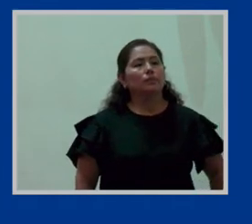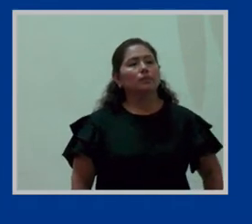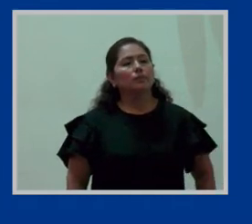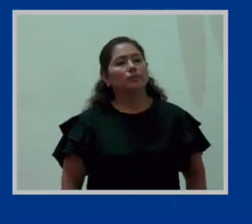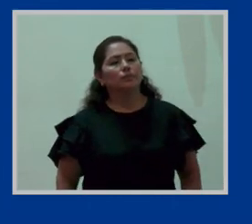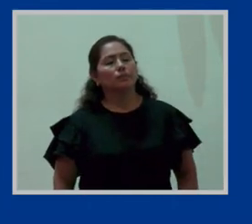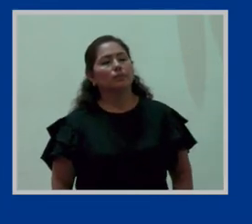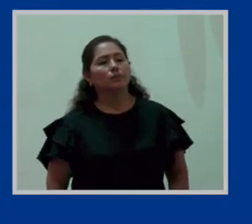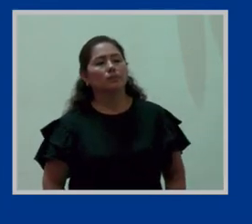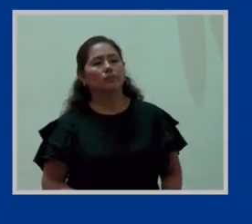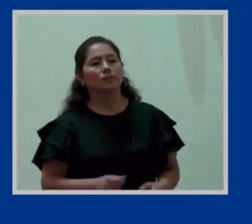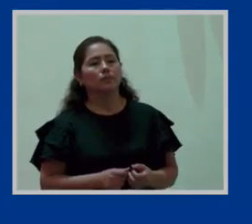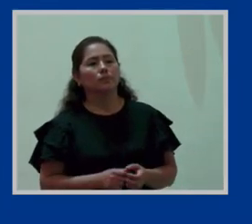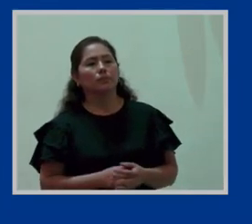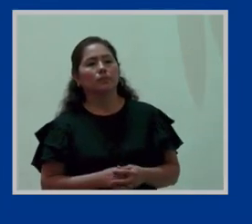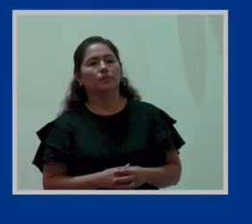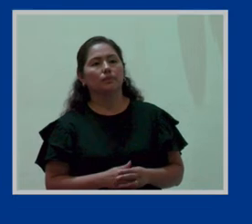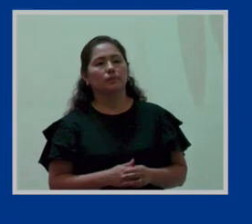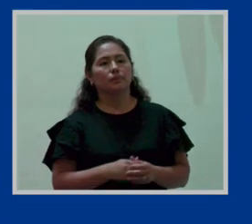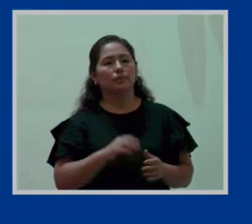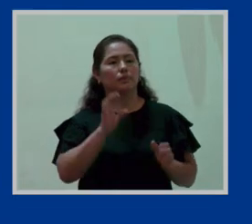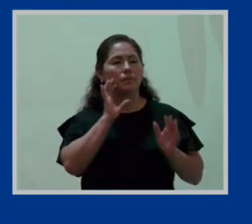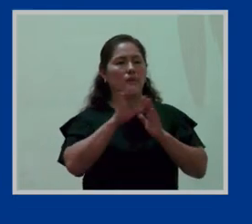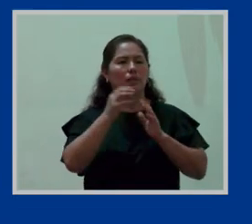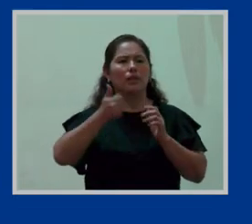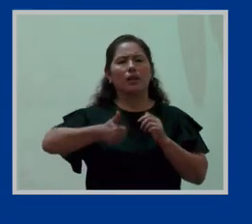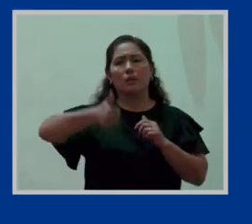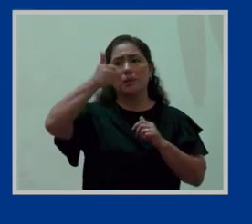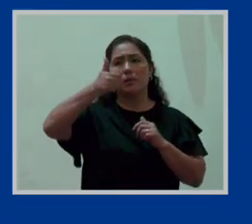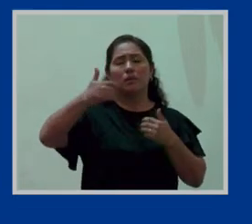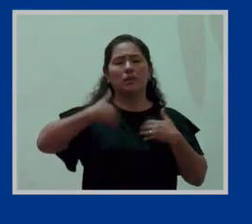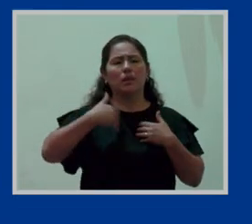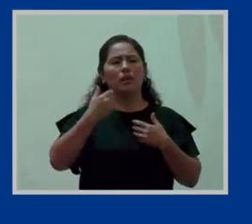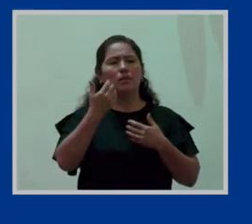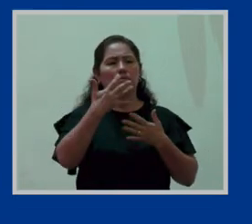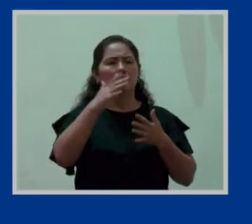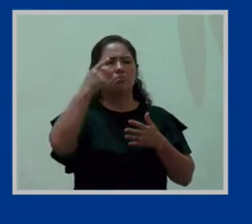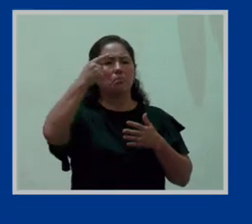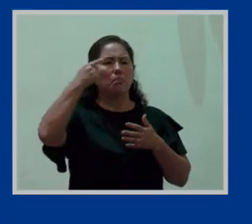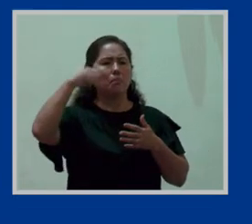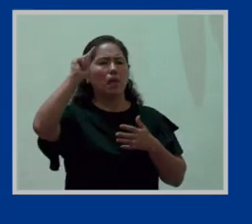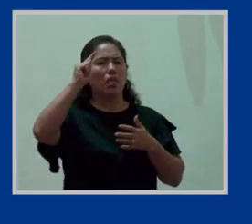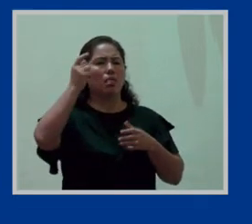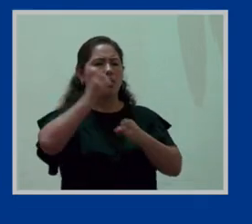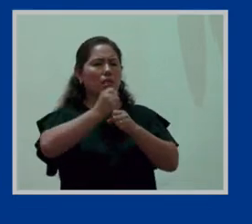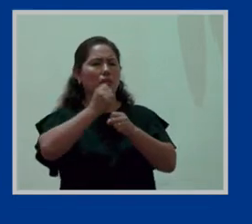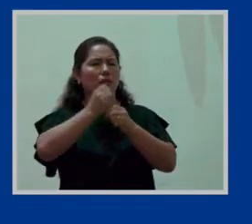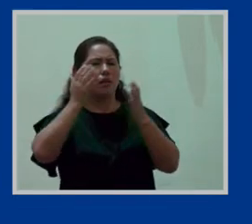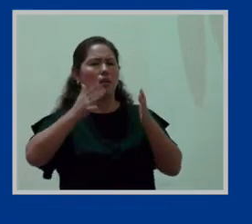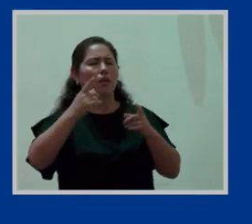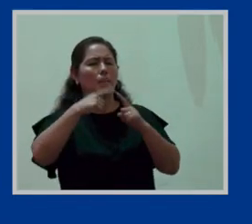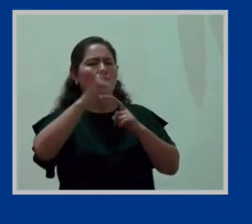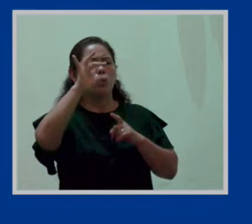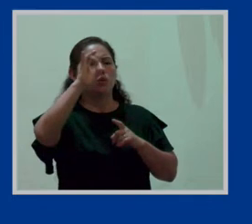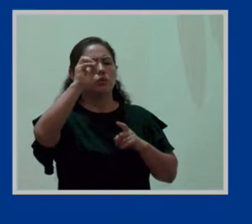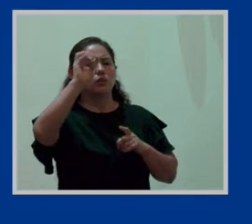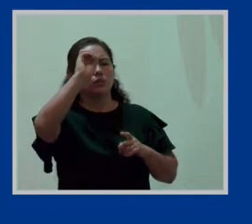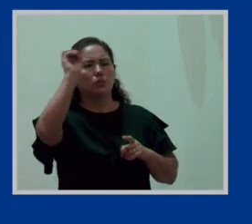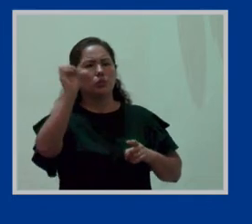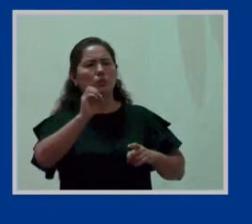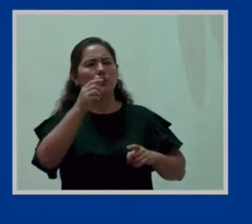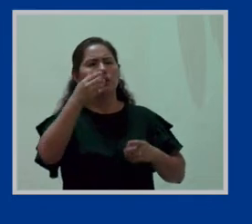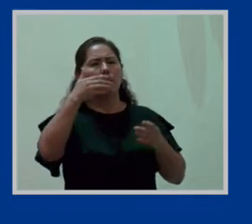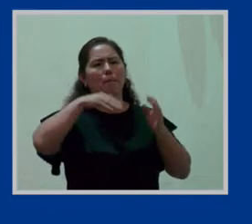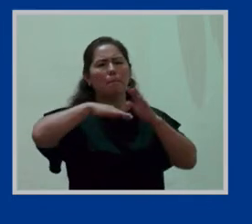¿el empleador tiene más de mil trabajadores que el 100% son más de ustedes? sí ¿el empleador